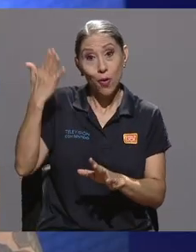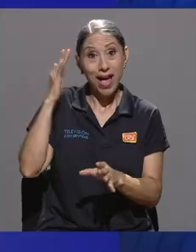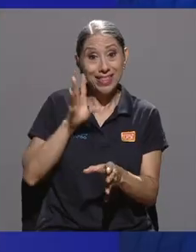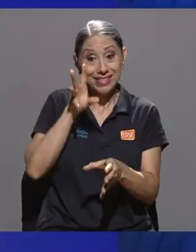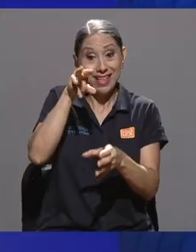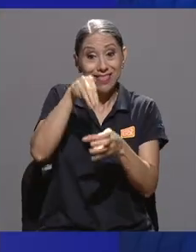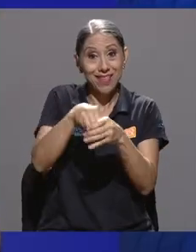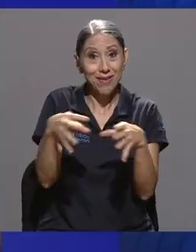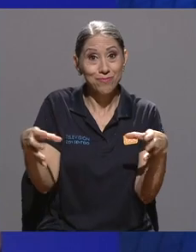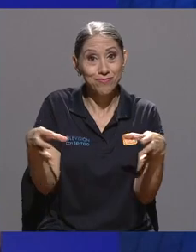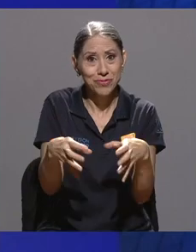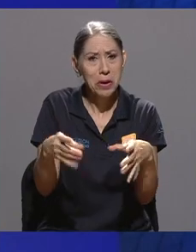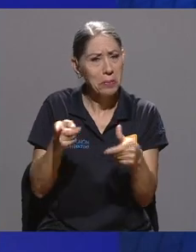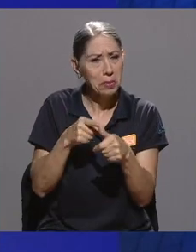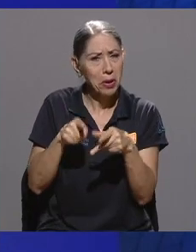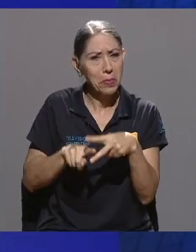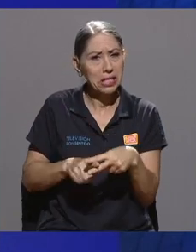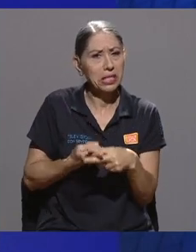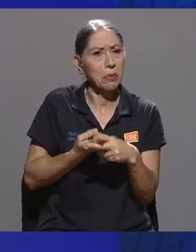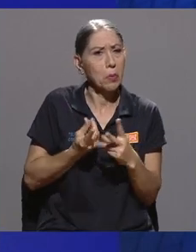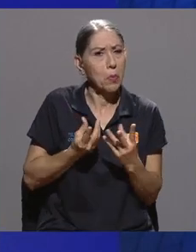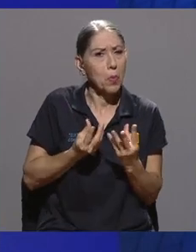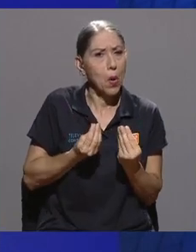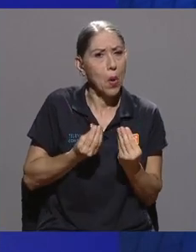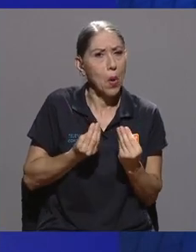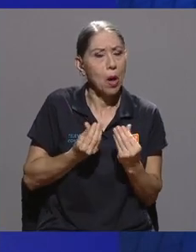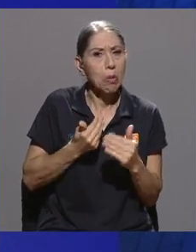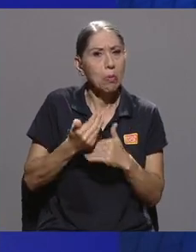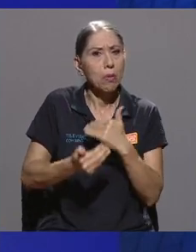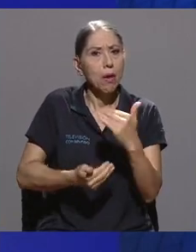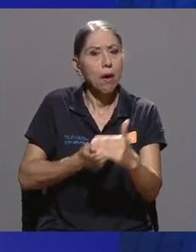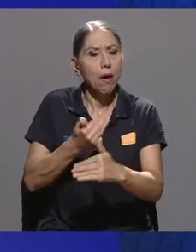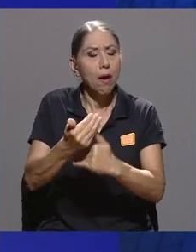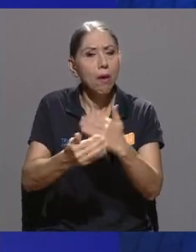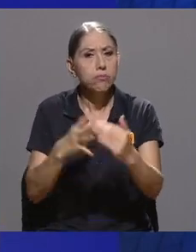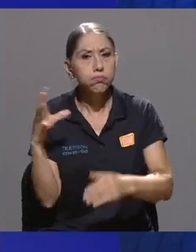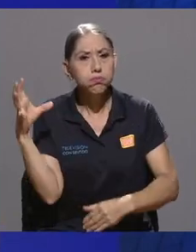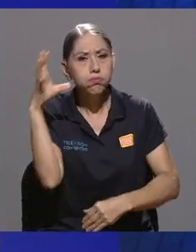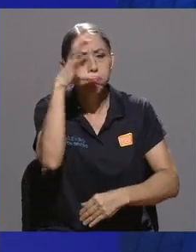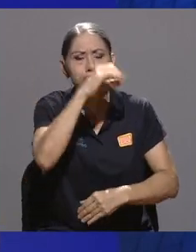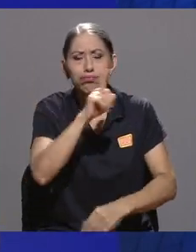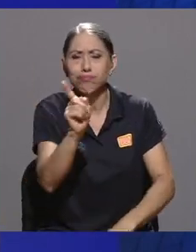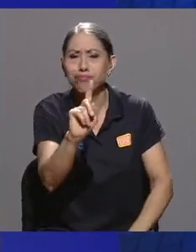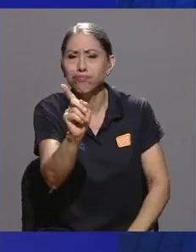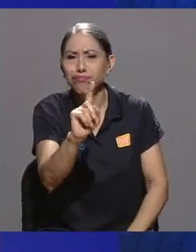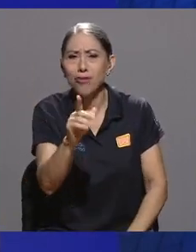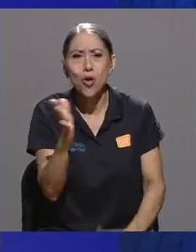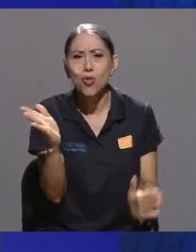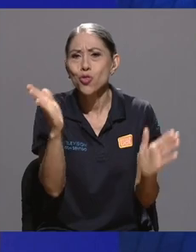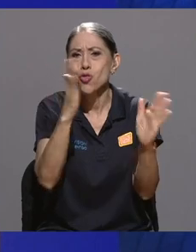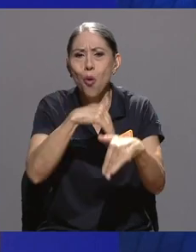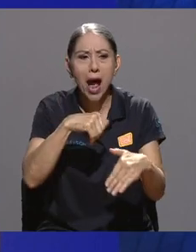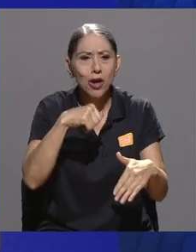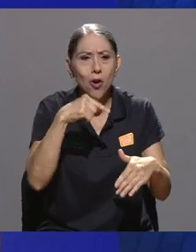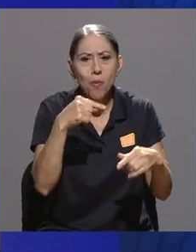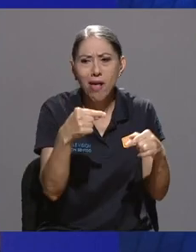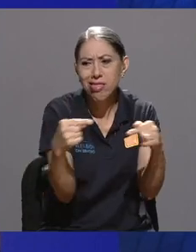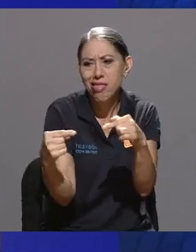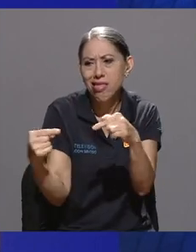al principio tenía un poquito de miedo y después me fui dando cuenta que es todo lo contrario. No hay nada de lucha de egos.